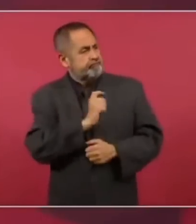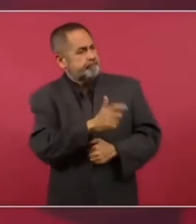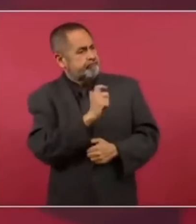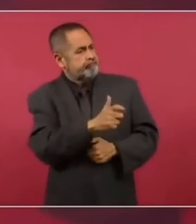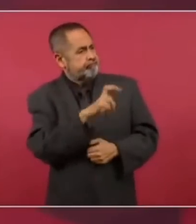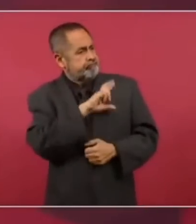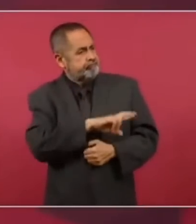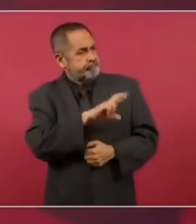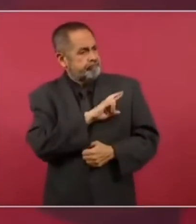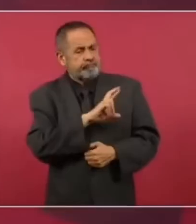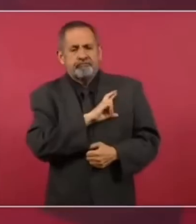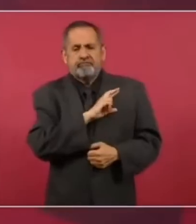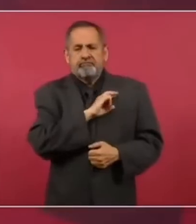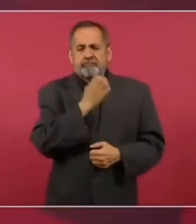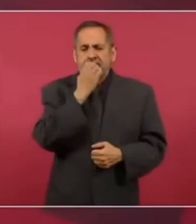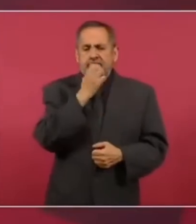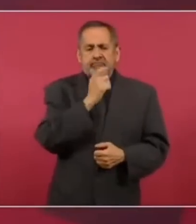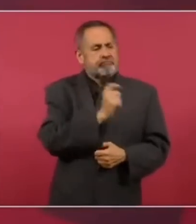salarios